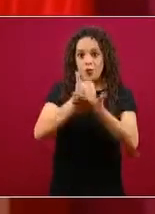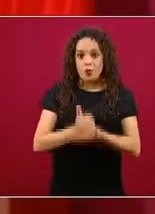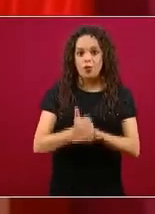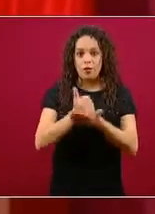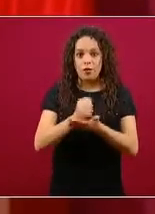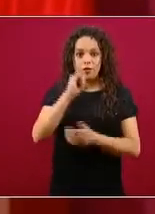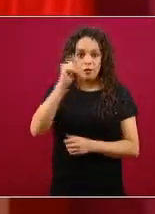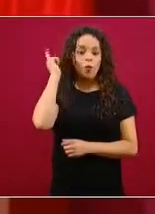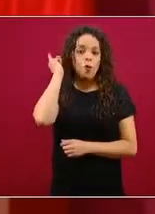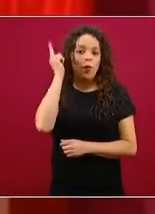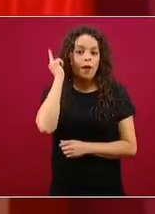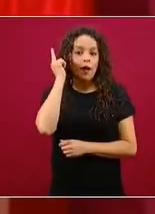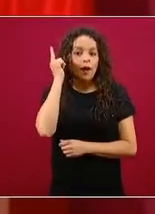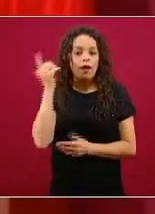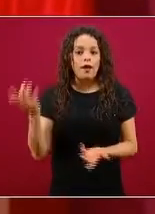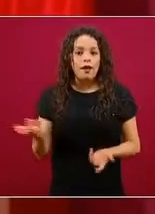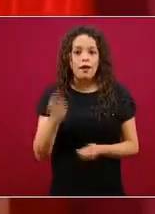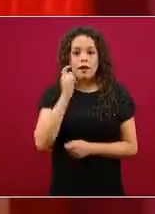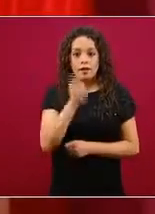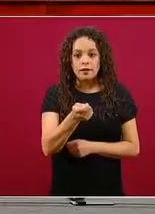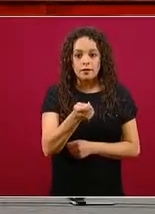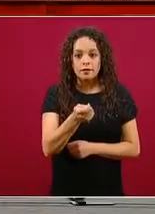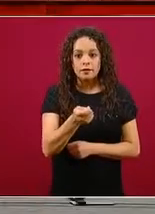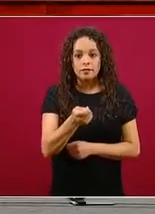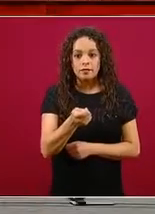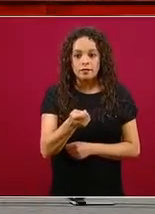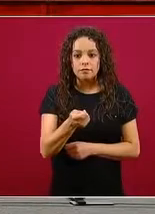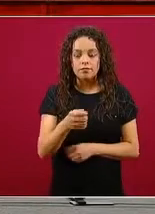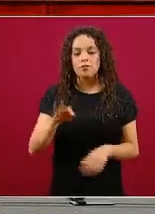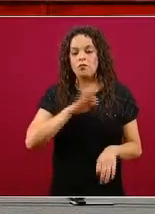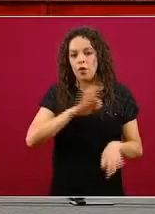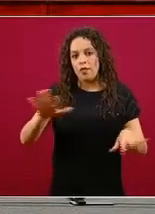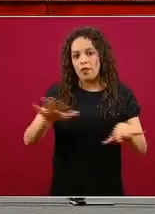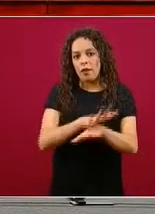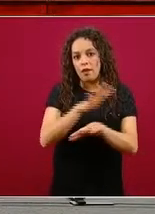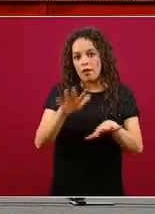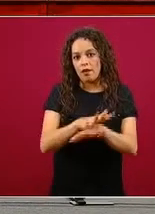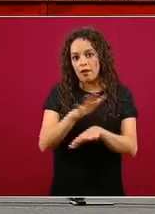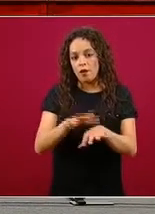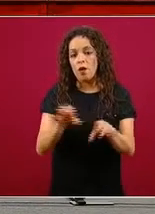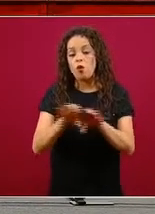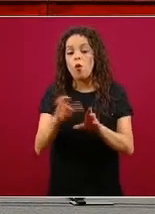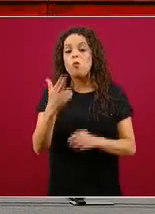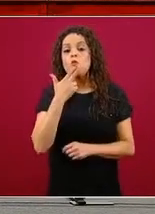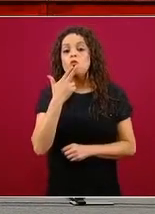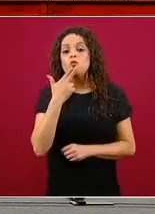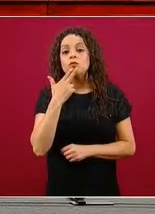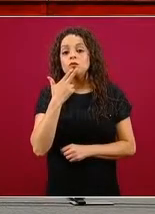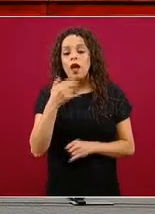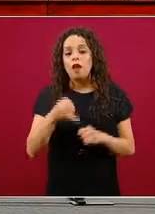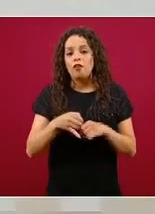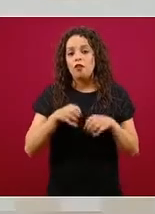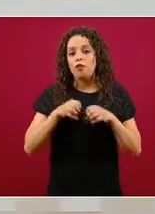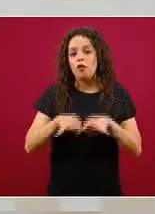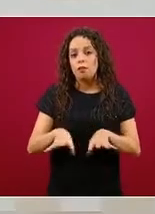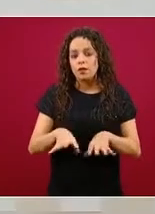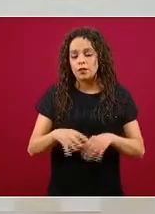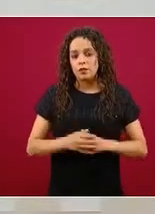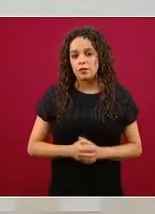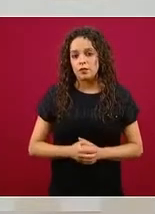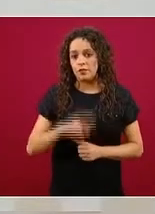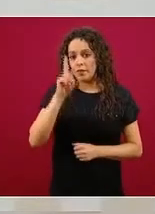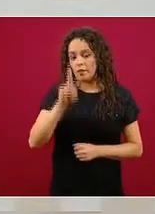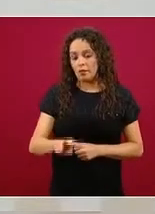cambiar las prácticas de acceso a la información. Siempre hemos considerado que la